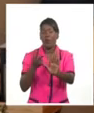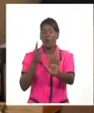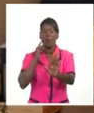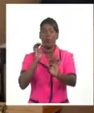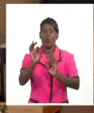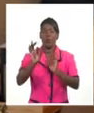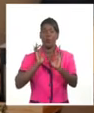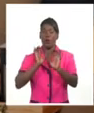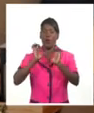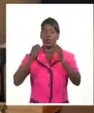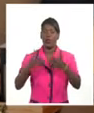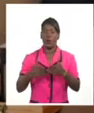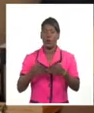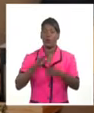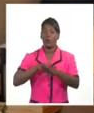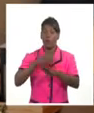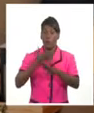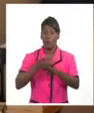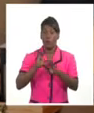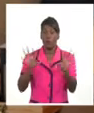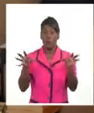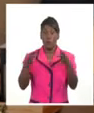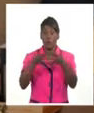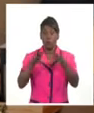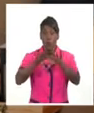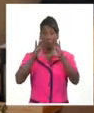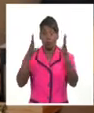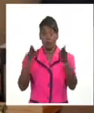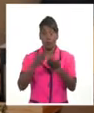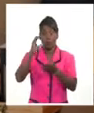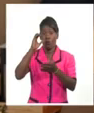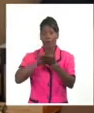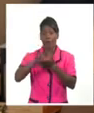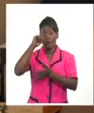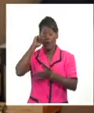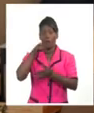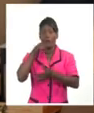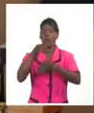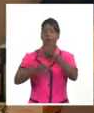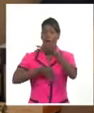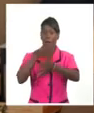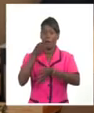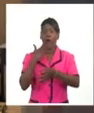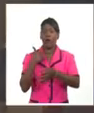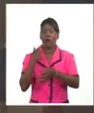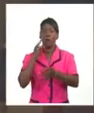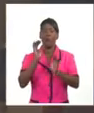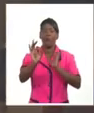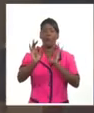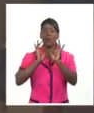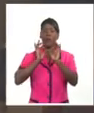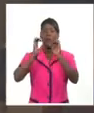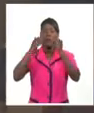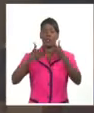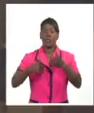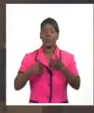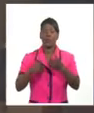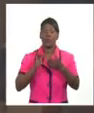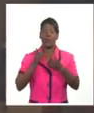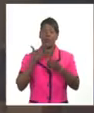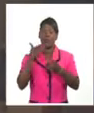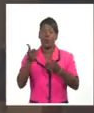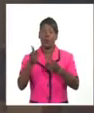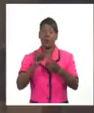a partir de esos datos los expertos que emitirán recomendaciones específicas de prevención tratamiento y control le